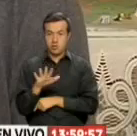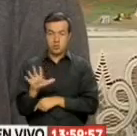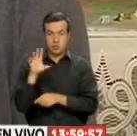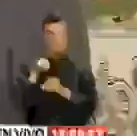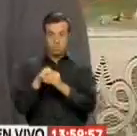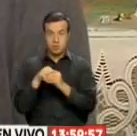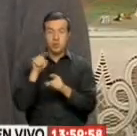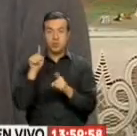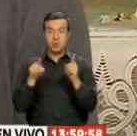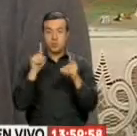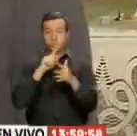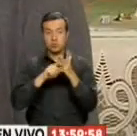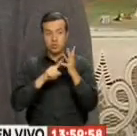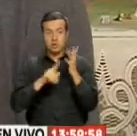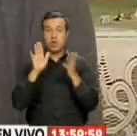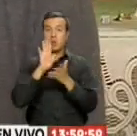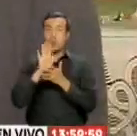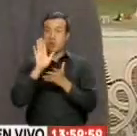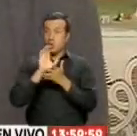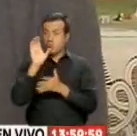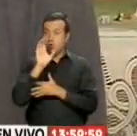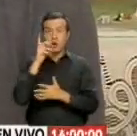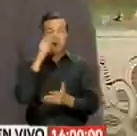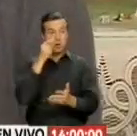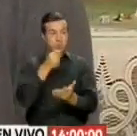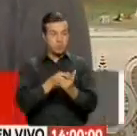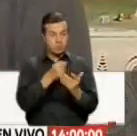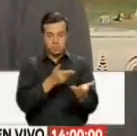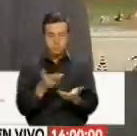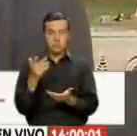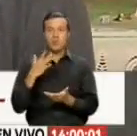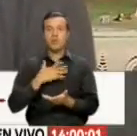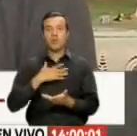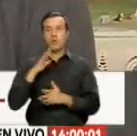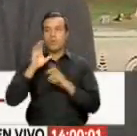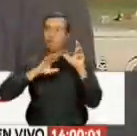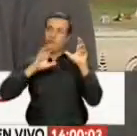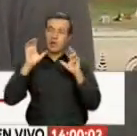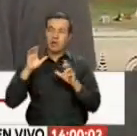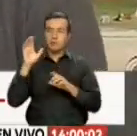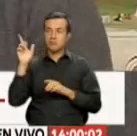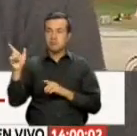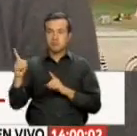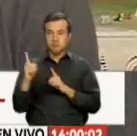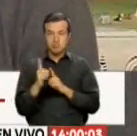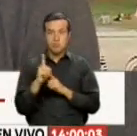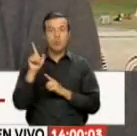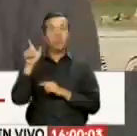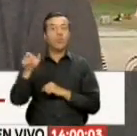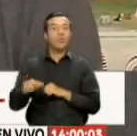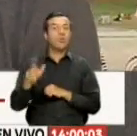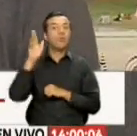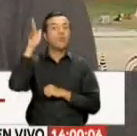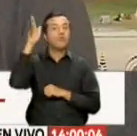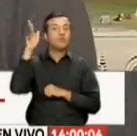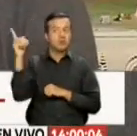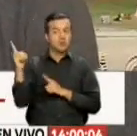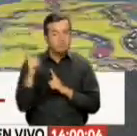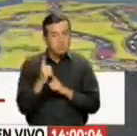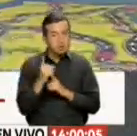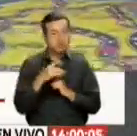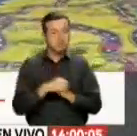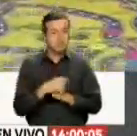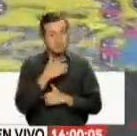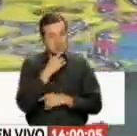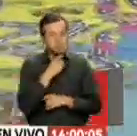escuelas O colegios Lo han comprado Con material didáctico Estaba en una feria Algún día Y pues se acercó Considió que era Una señora profesora